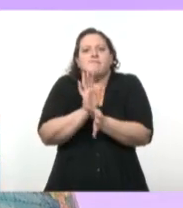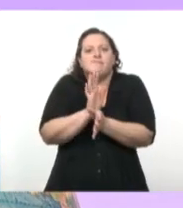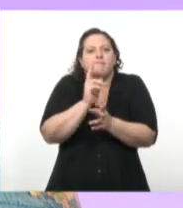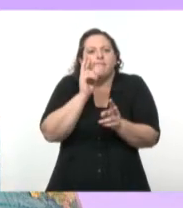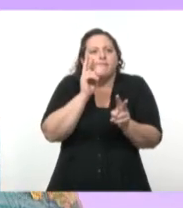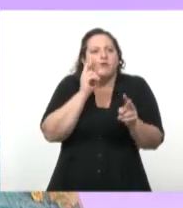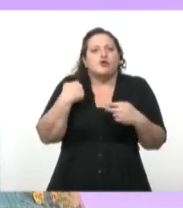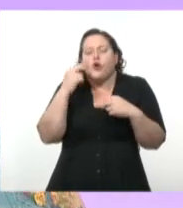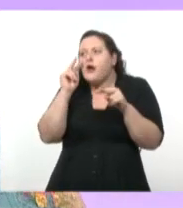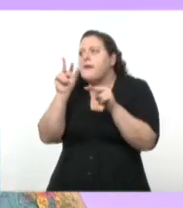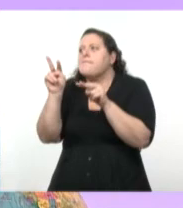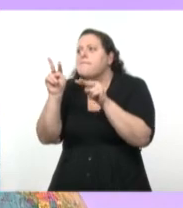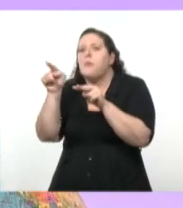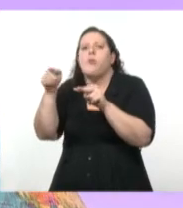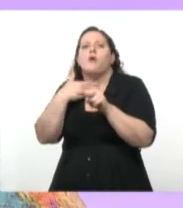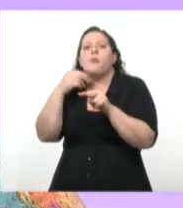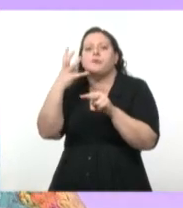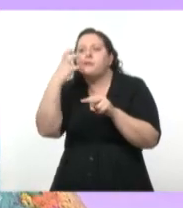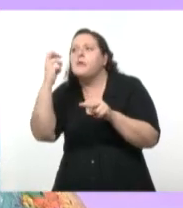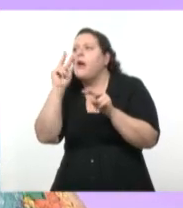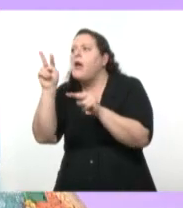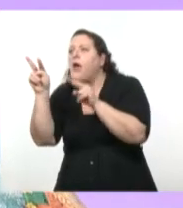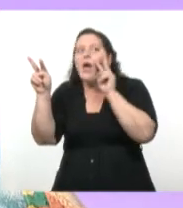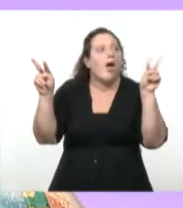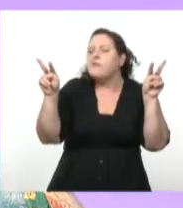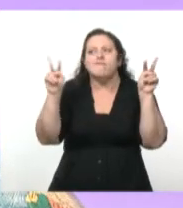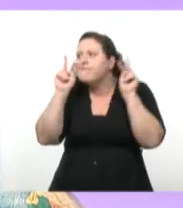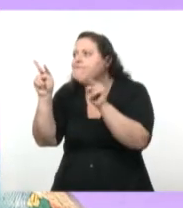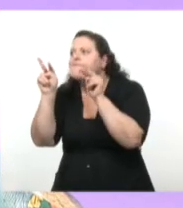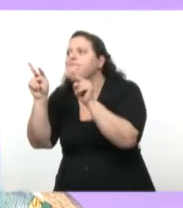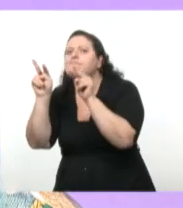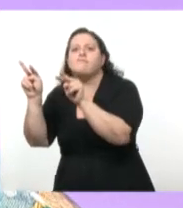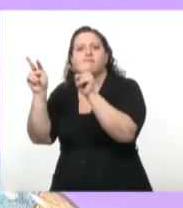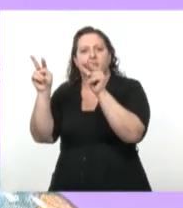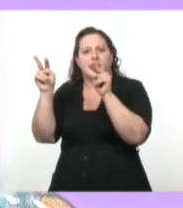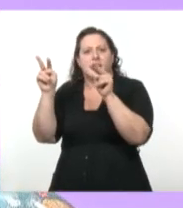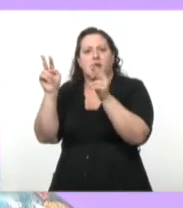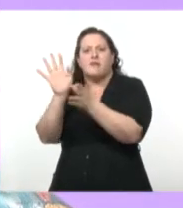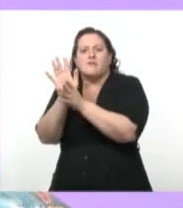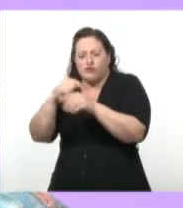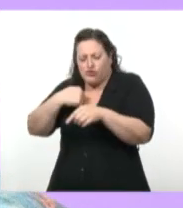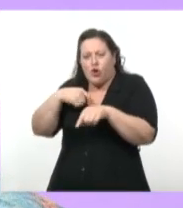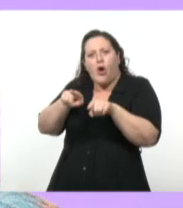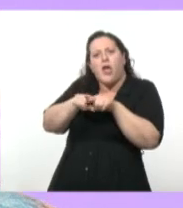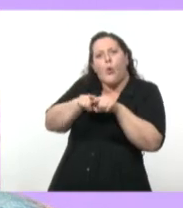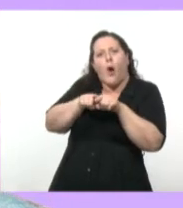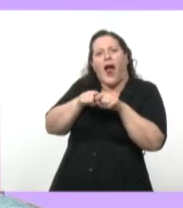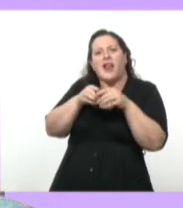Ellas me desposeen Hacen de mí un barco sobre un río de piedras